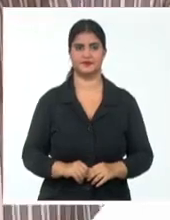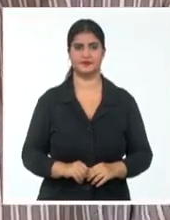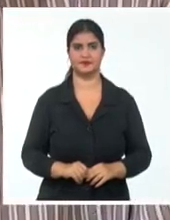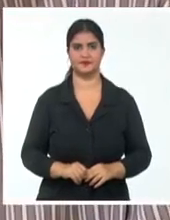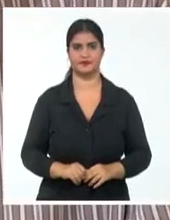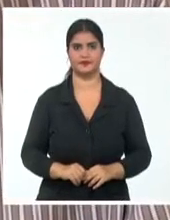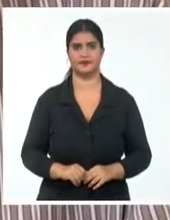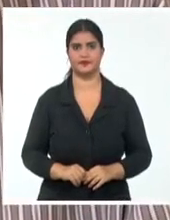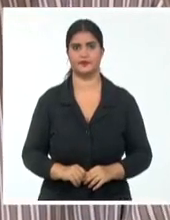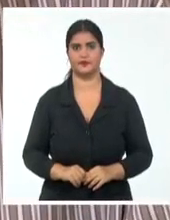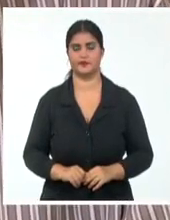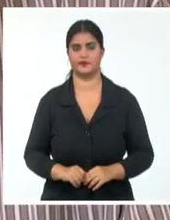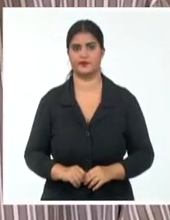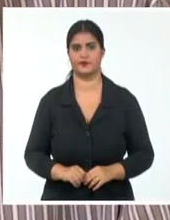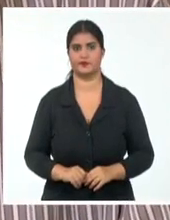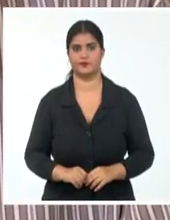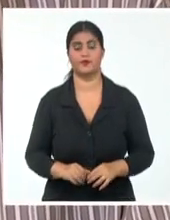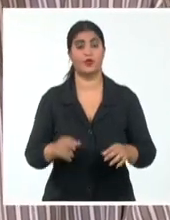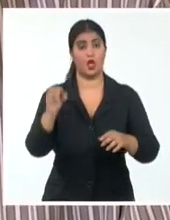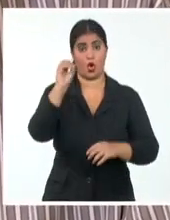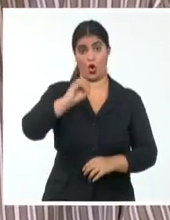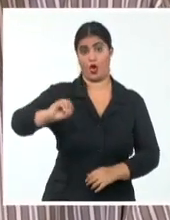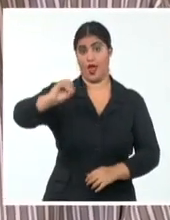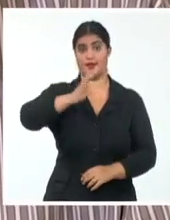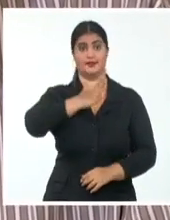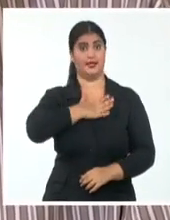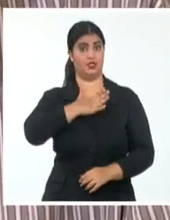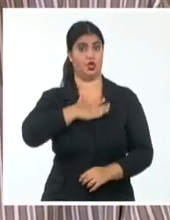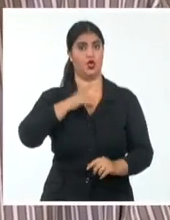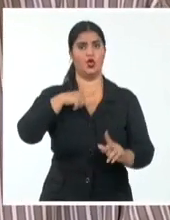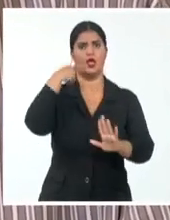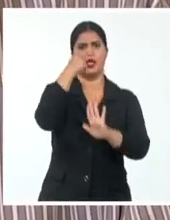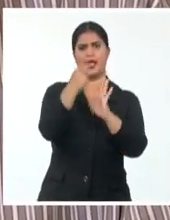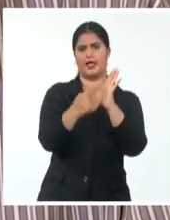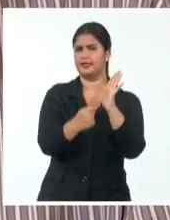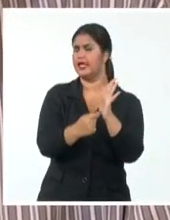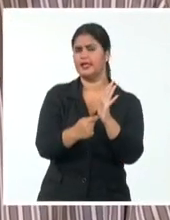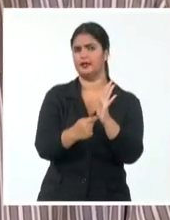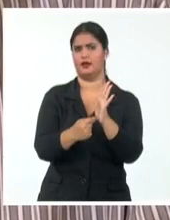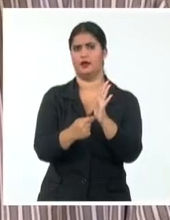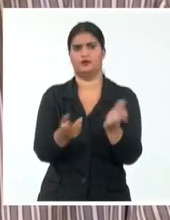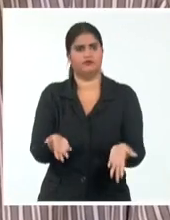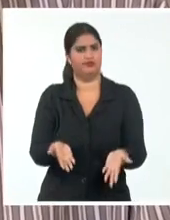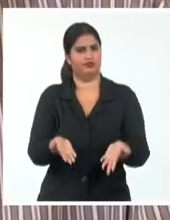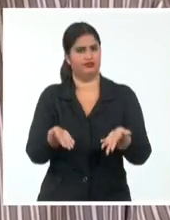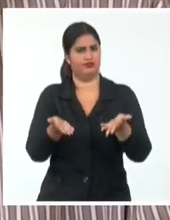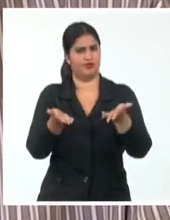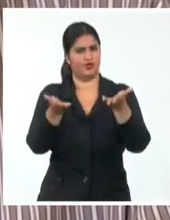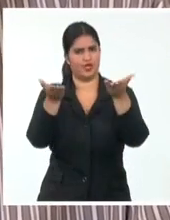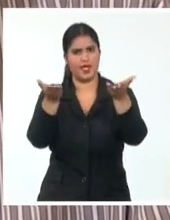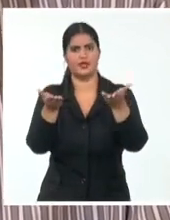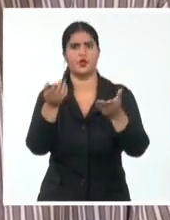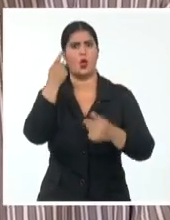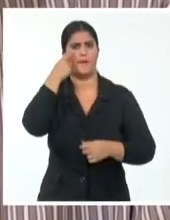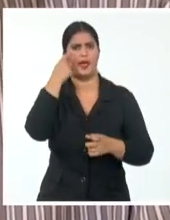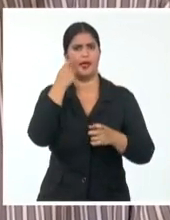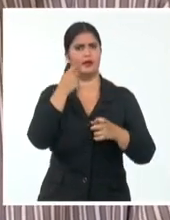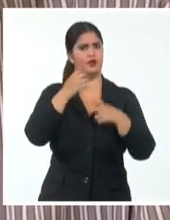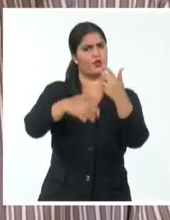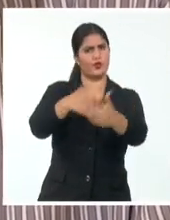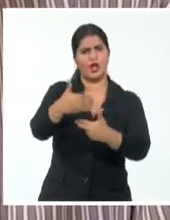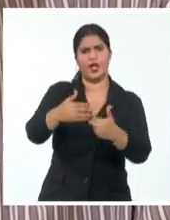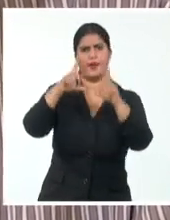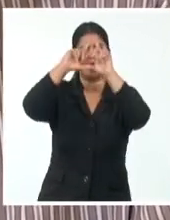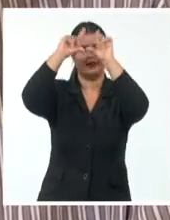La UNIAC es una organización que se caracteriza por una vinculación con toda la problemática del país, una